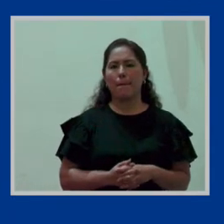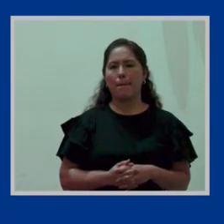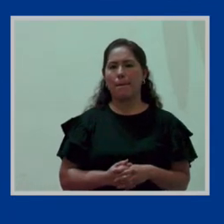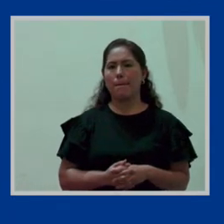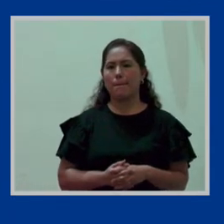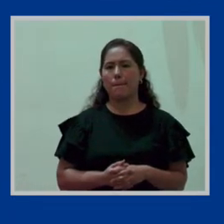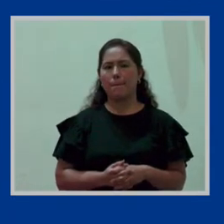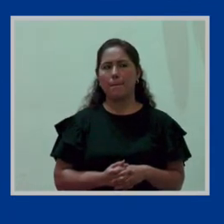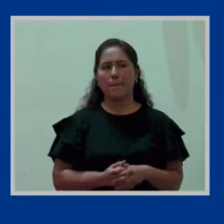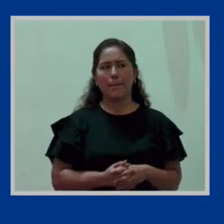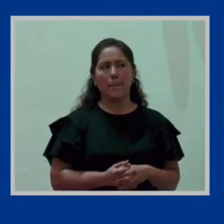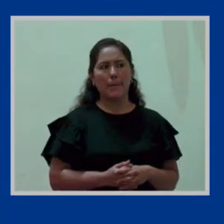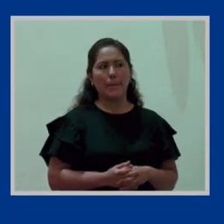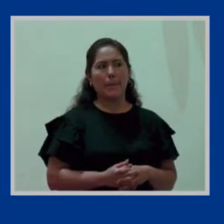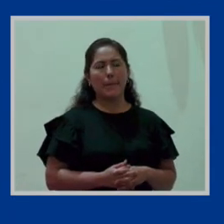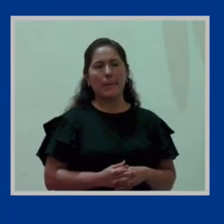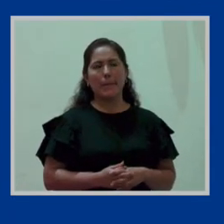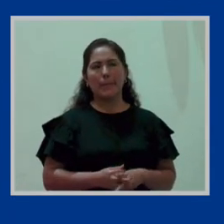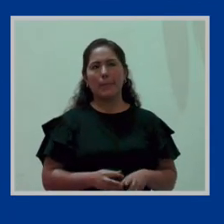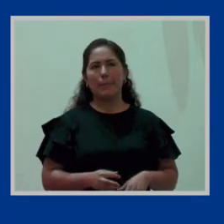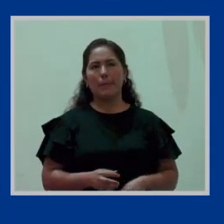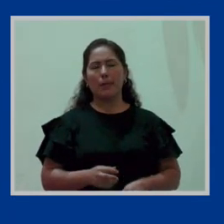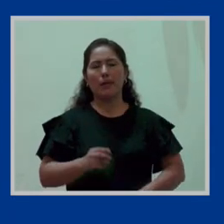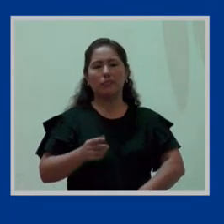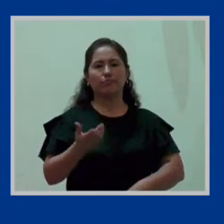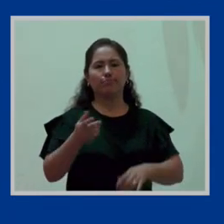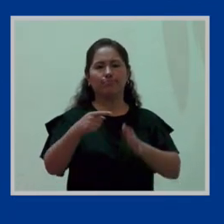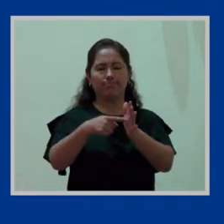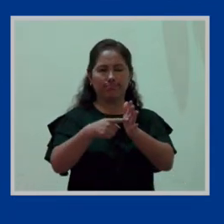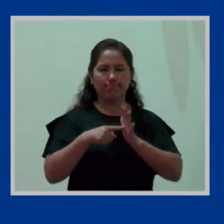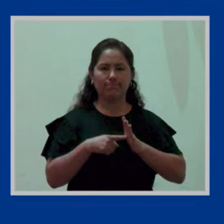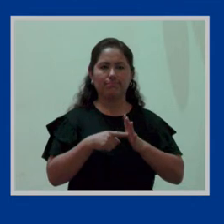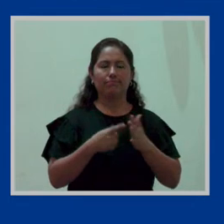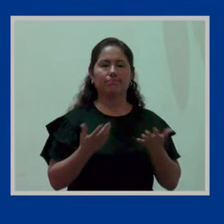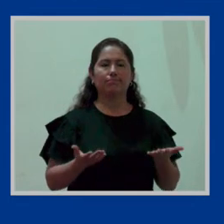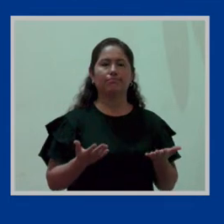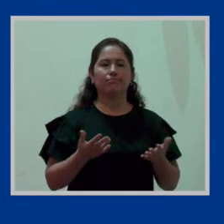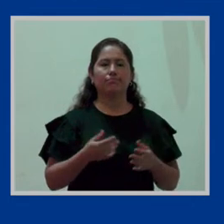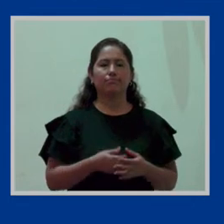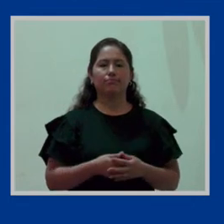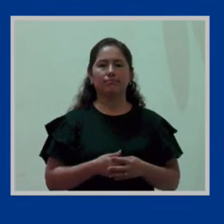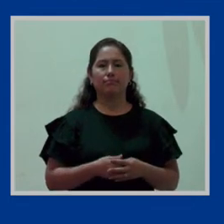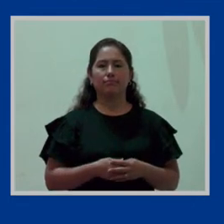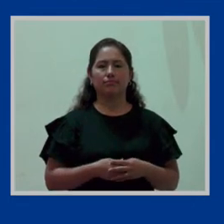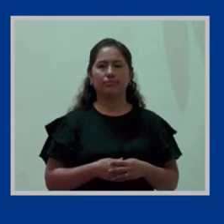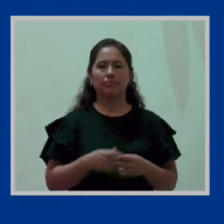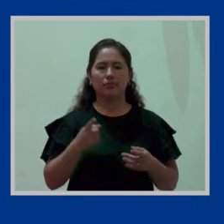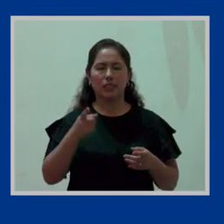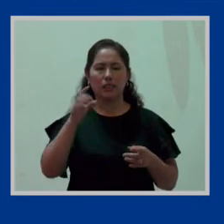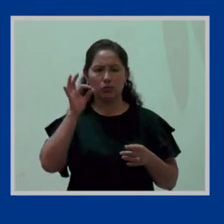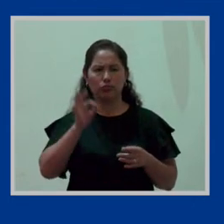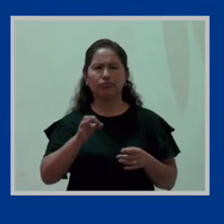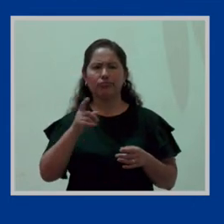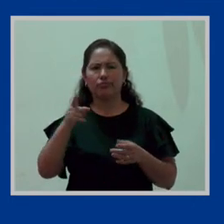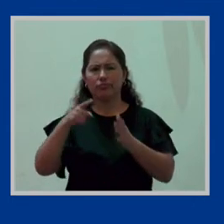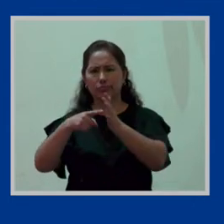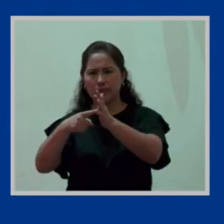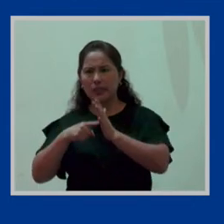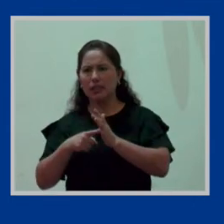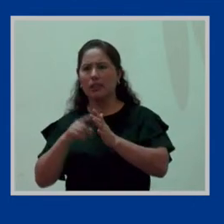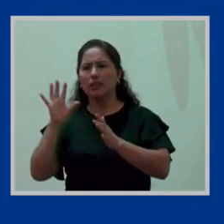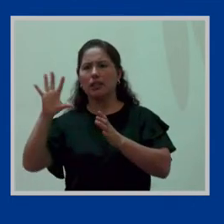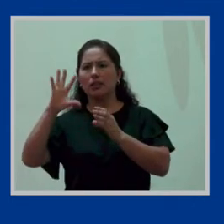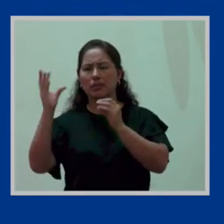implementación. La obligatoriedad para cumplir con la obligación de